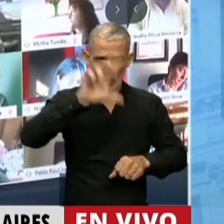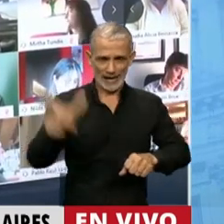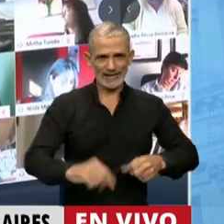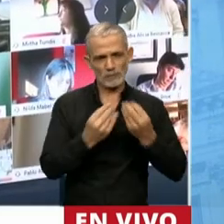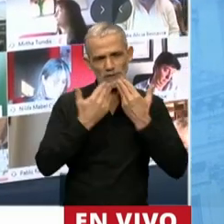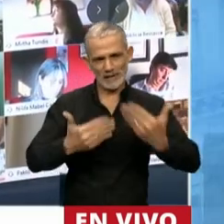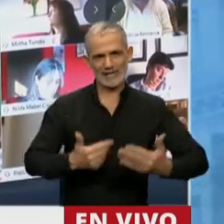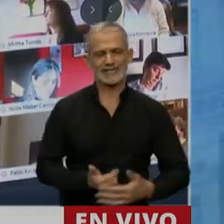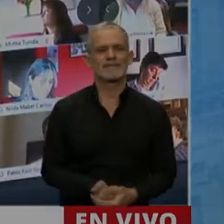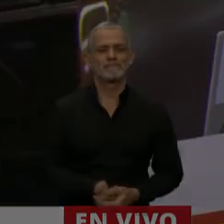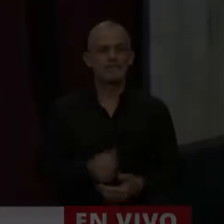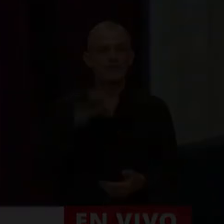gracias. Gracias, diputada del Plan.